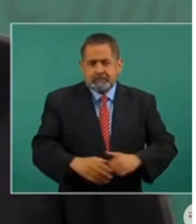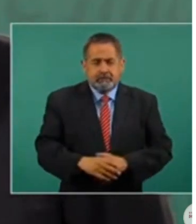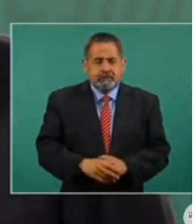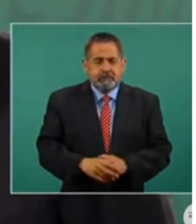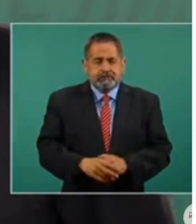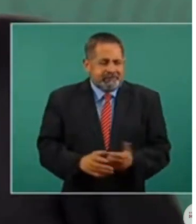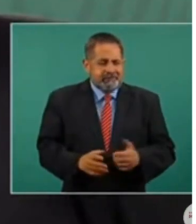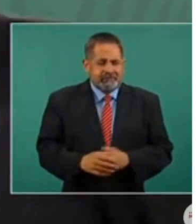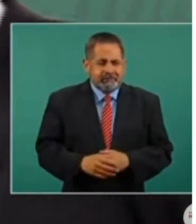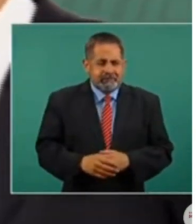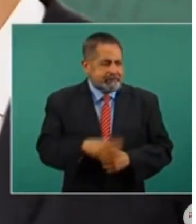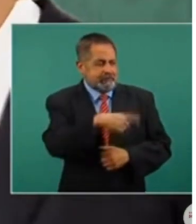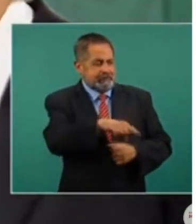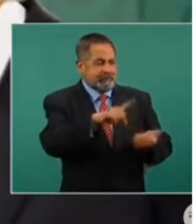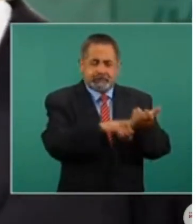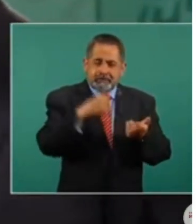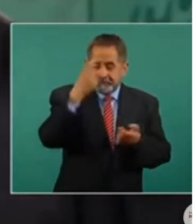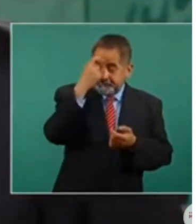¿Qué es un pensamiento conservador?